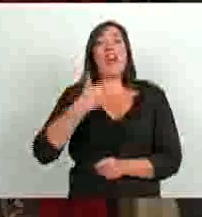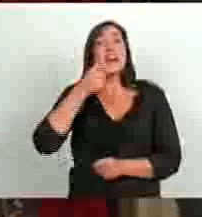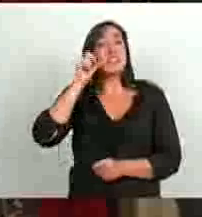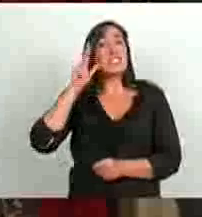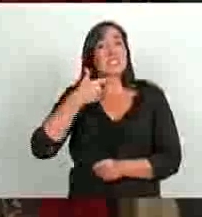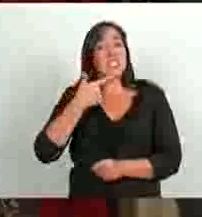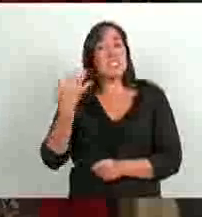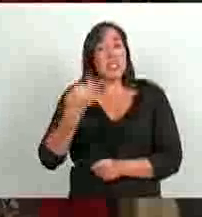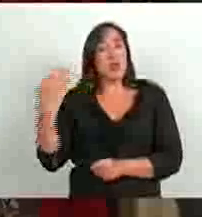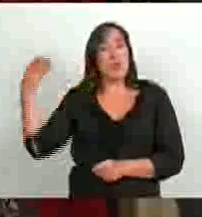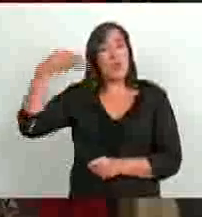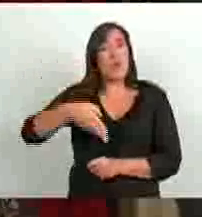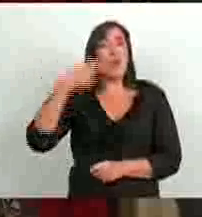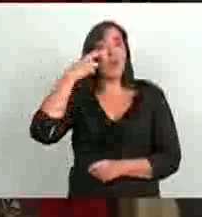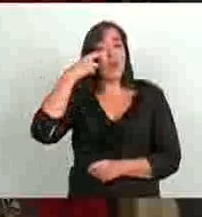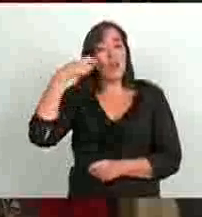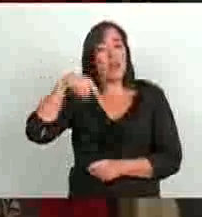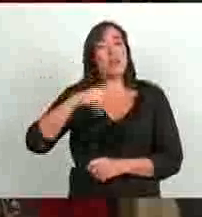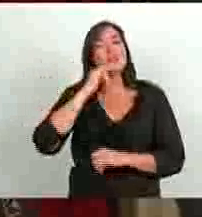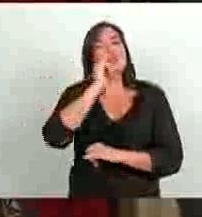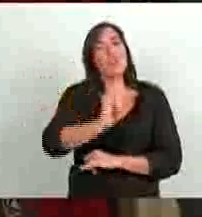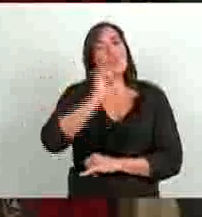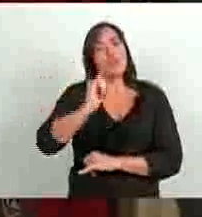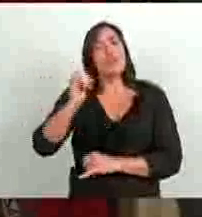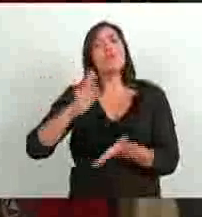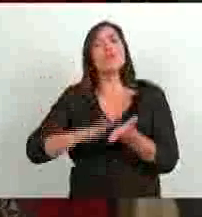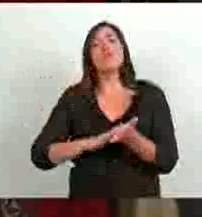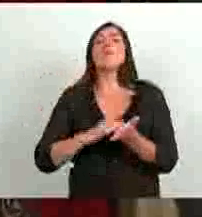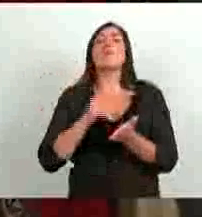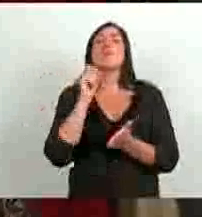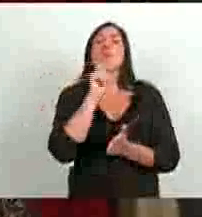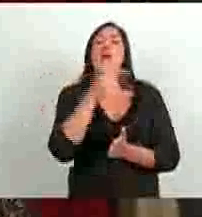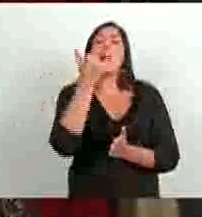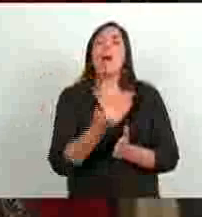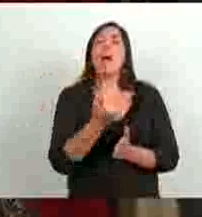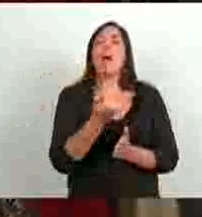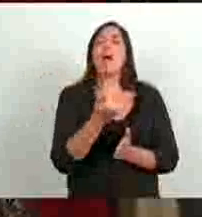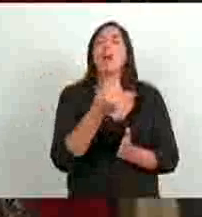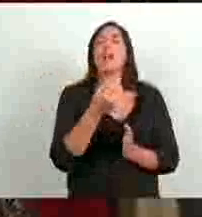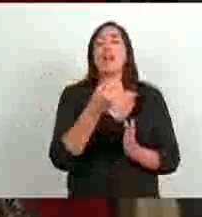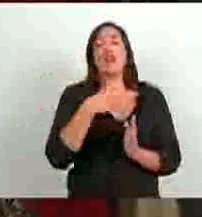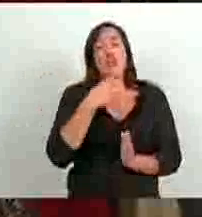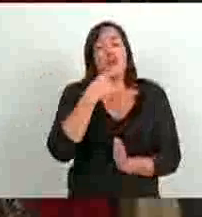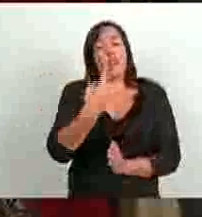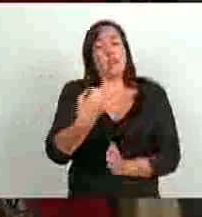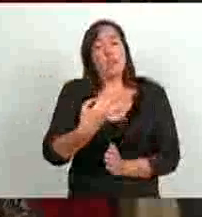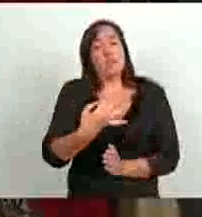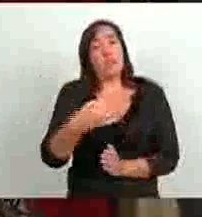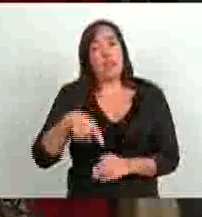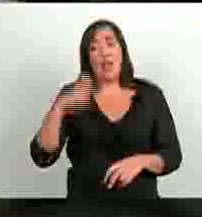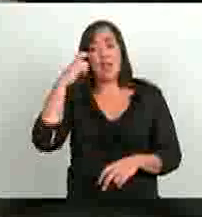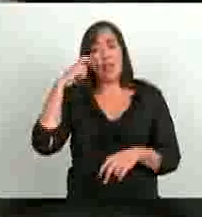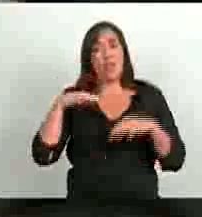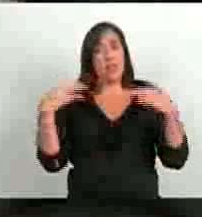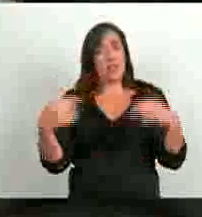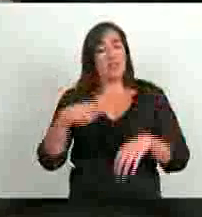algunas cuestiones preocupantes de regímenes de privilegio, porque bueno es decirlo y lo voy a decir también en esta Cámara.